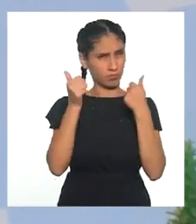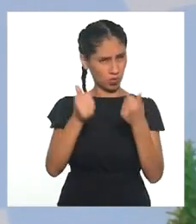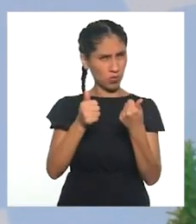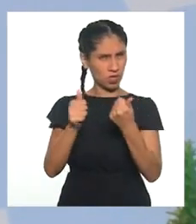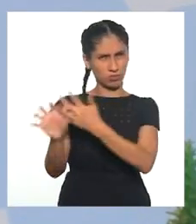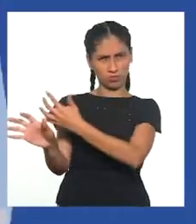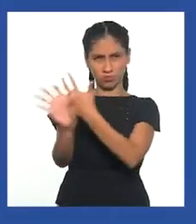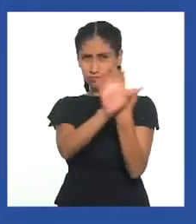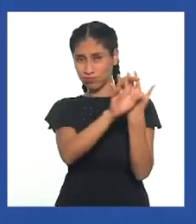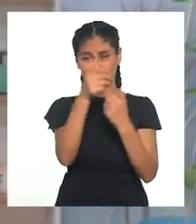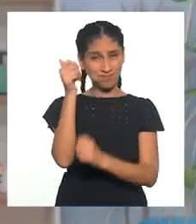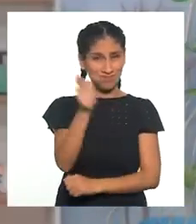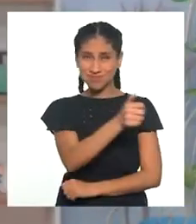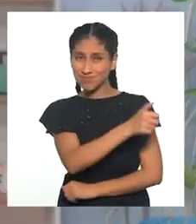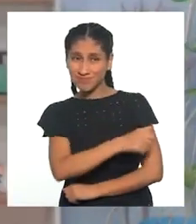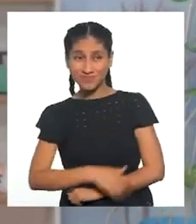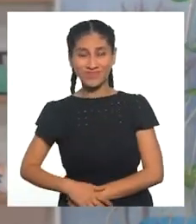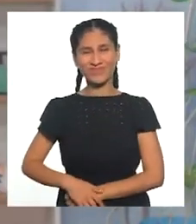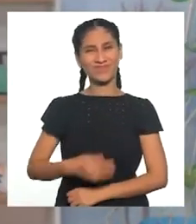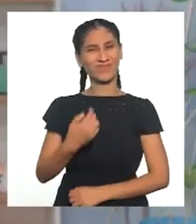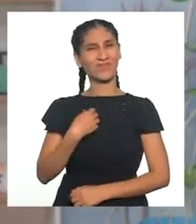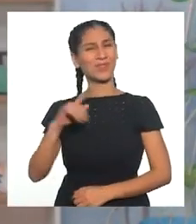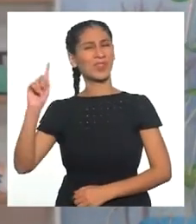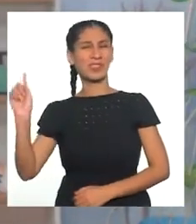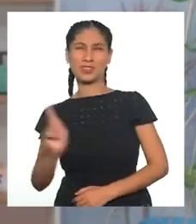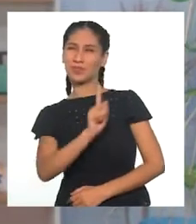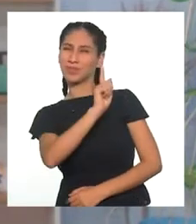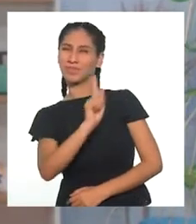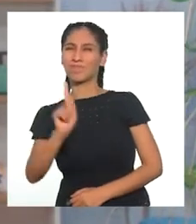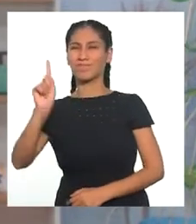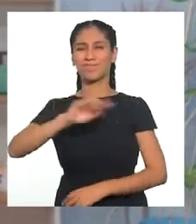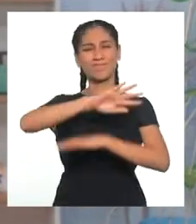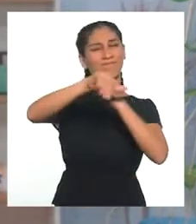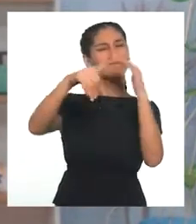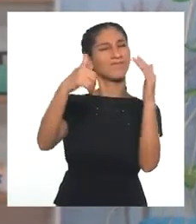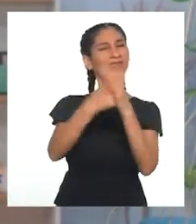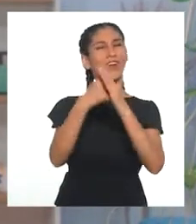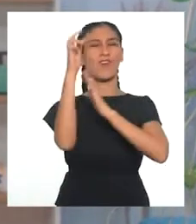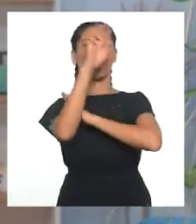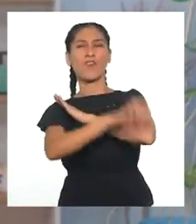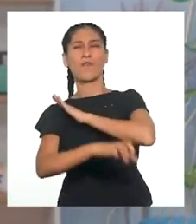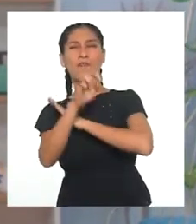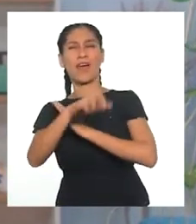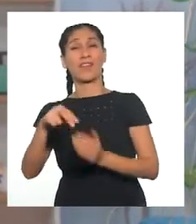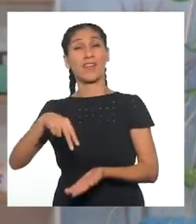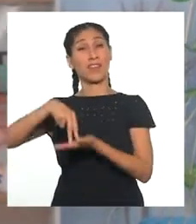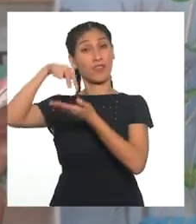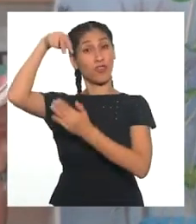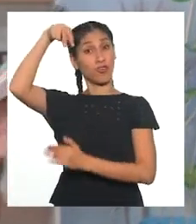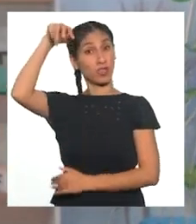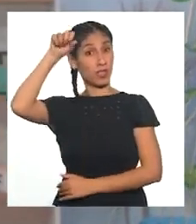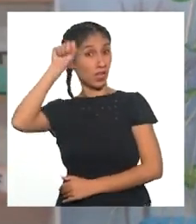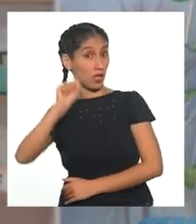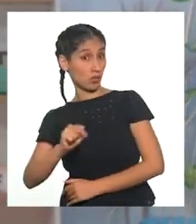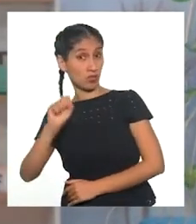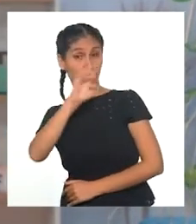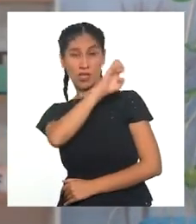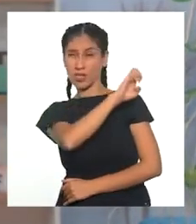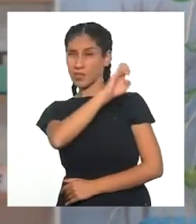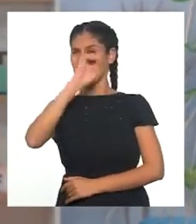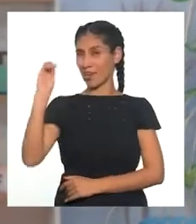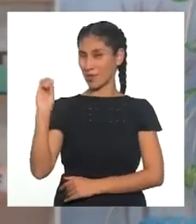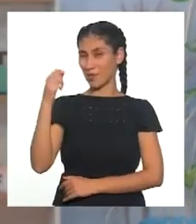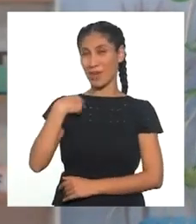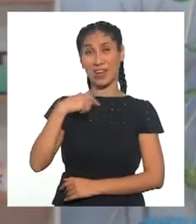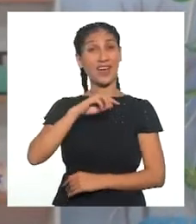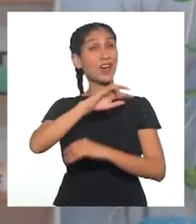comunicación. Voy a recorrer todo el país, de norte a sur, de este a oeste, para hablar con las